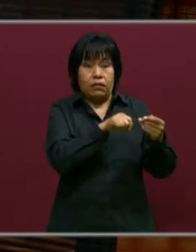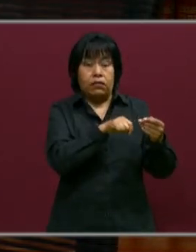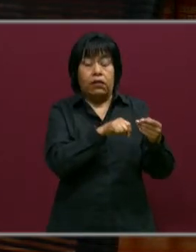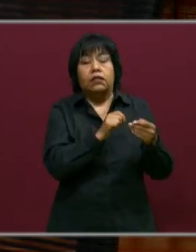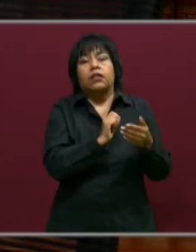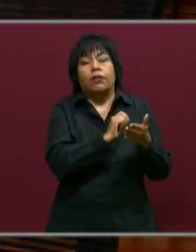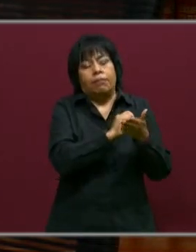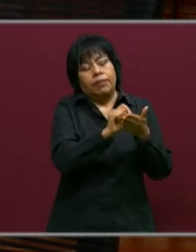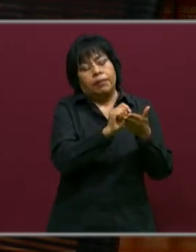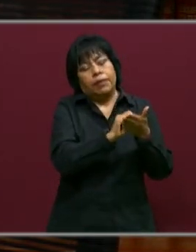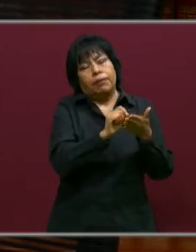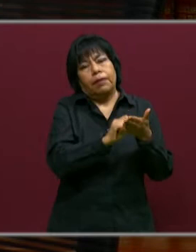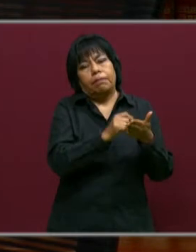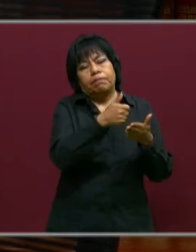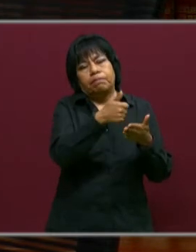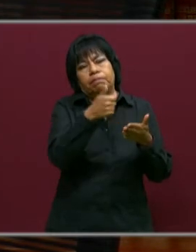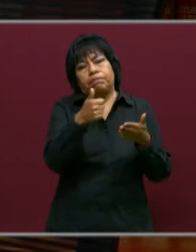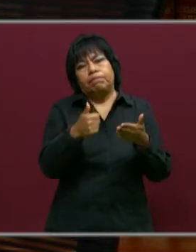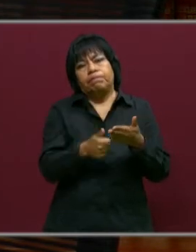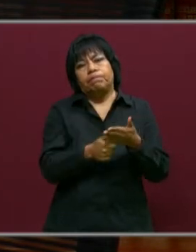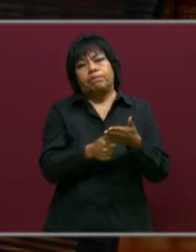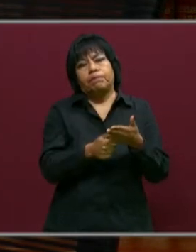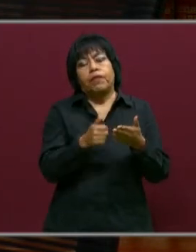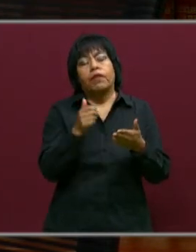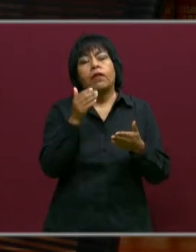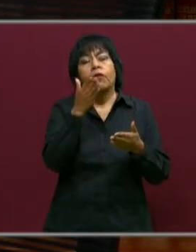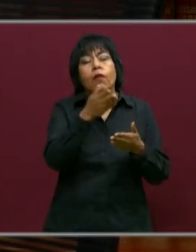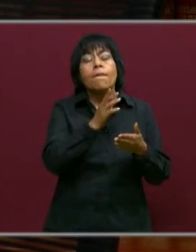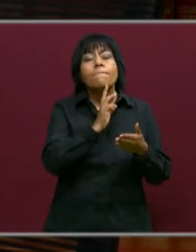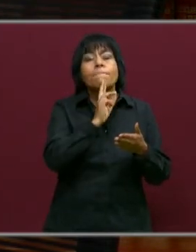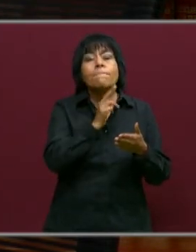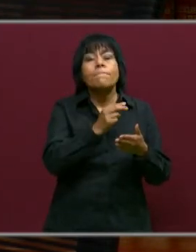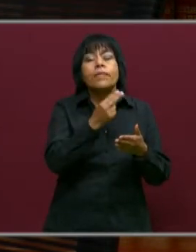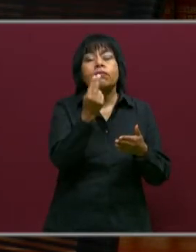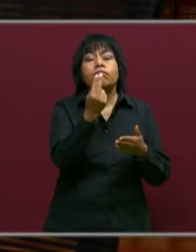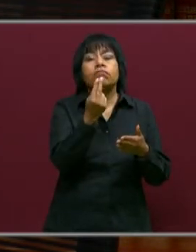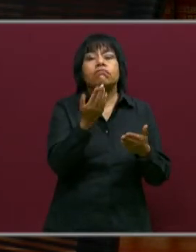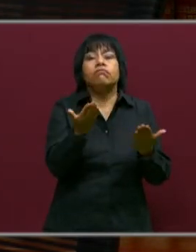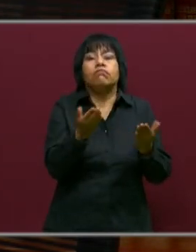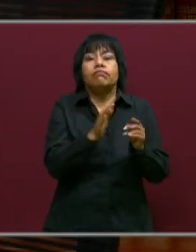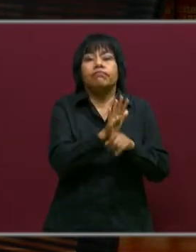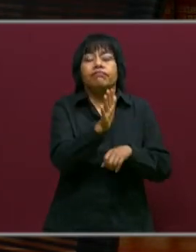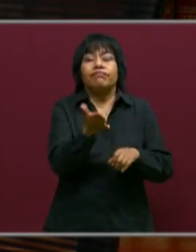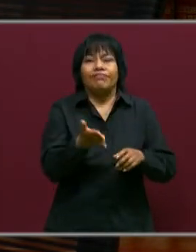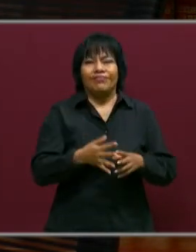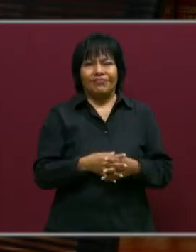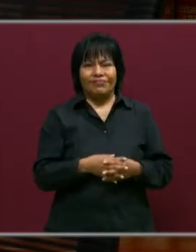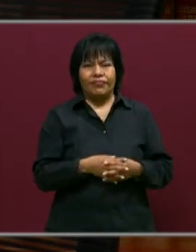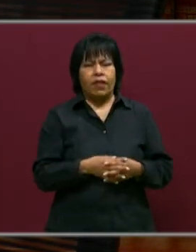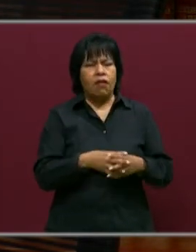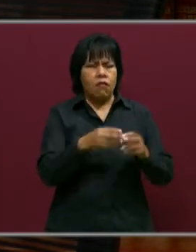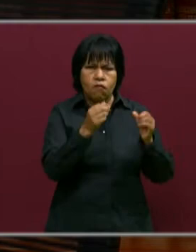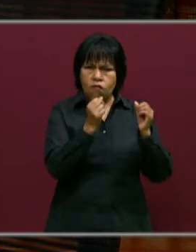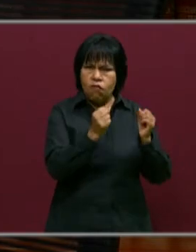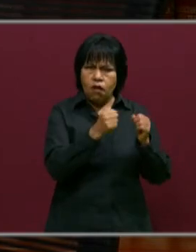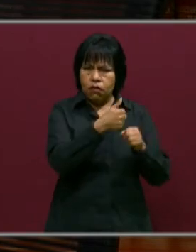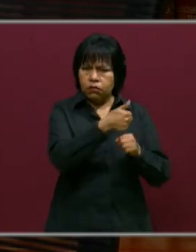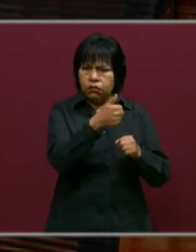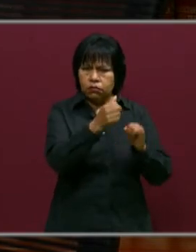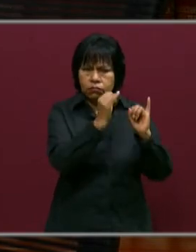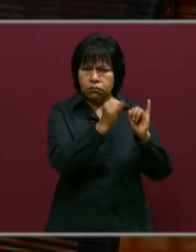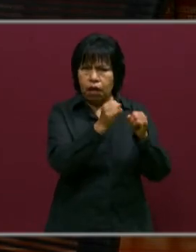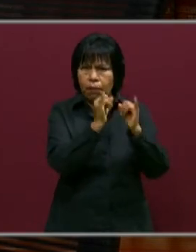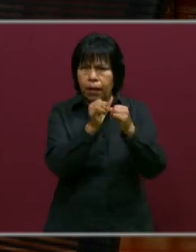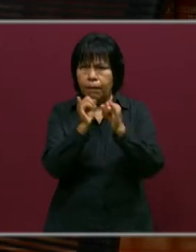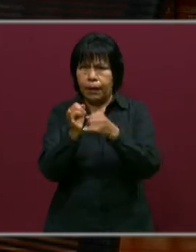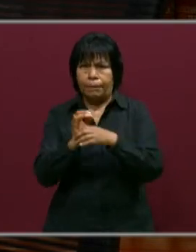alumnos y qué áreas de mejora requiere cada uno de ellos o necesita que fortalezcamos en cada uno de ellos.